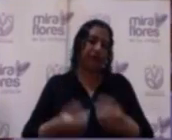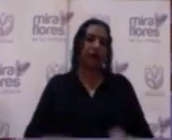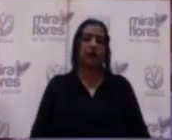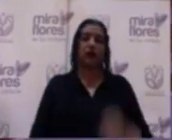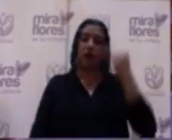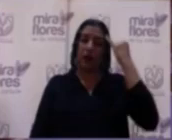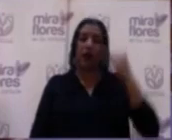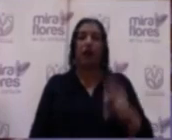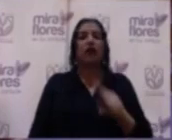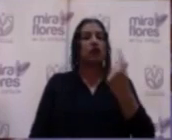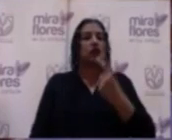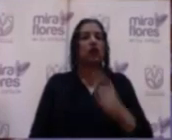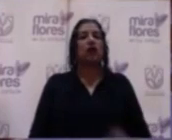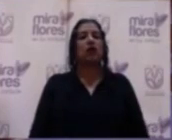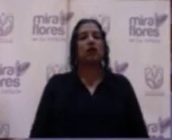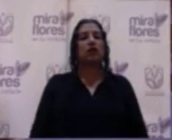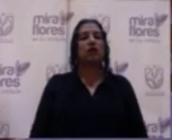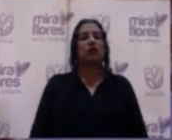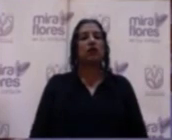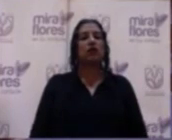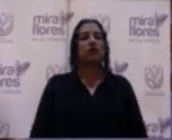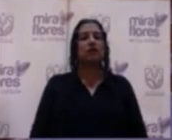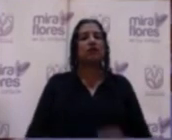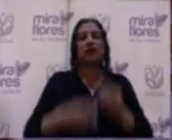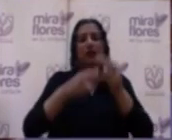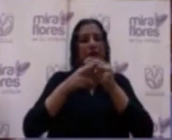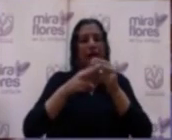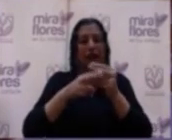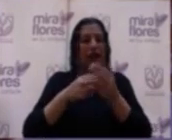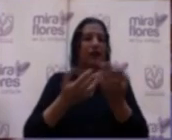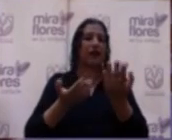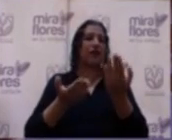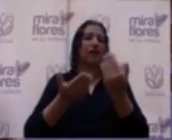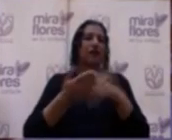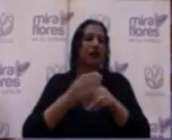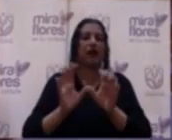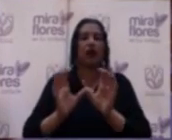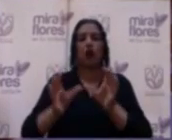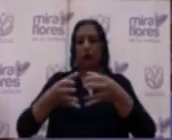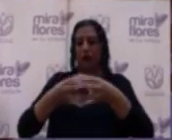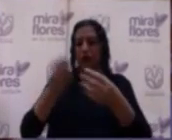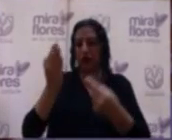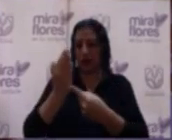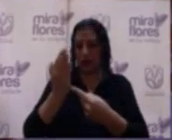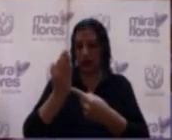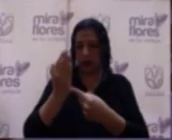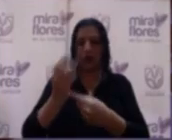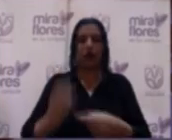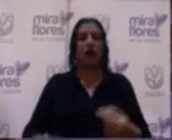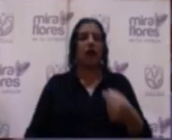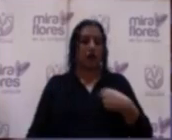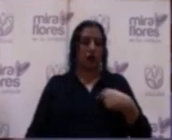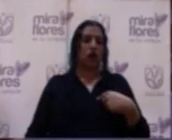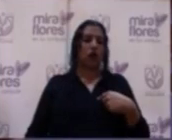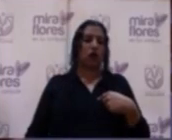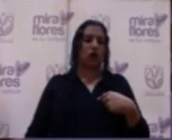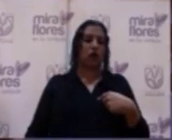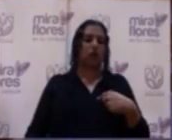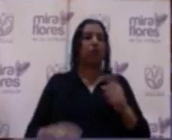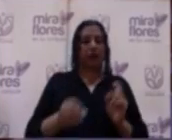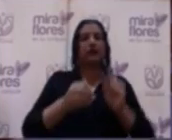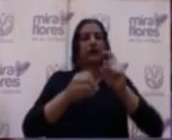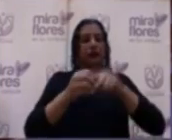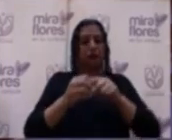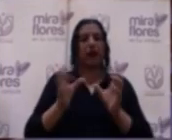Es solamente un detalle de algo interno en el comité técnico. Tuve ocasión de ser integrante del comité